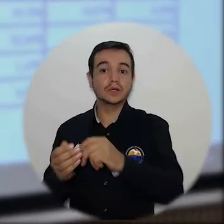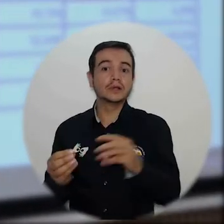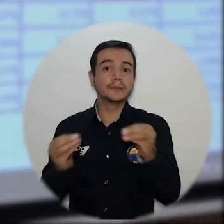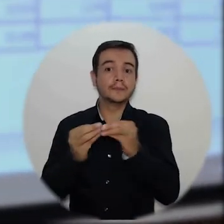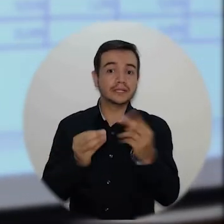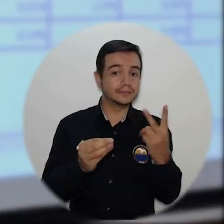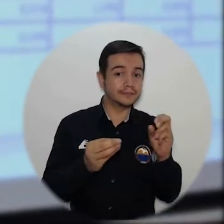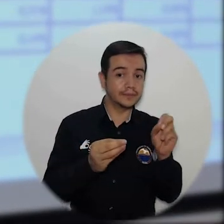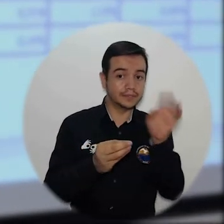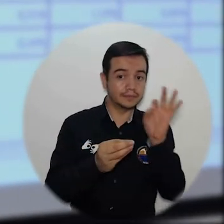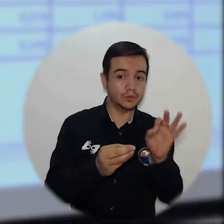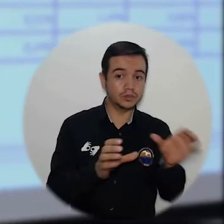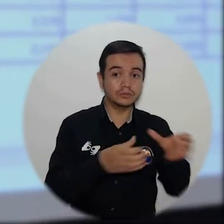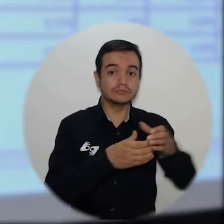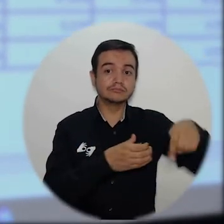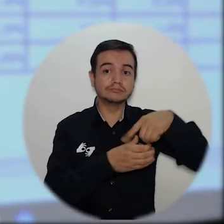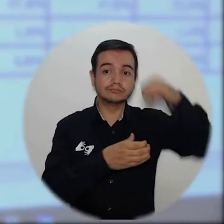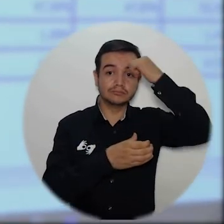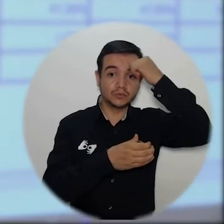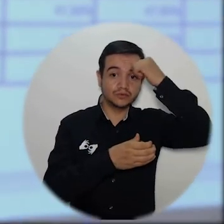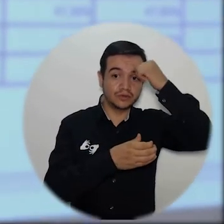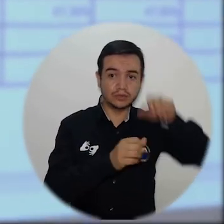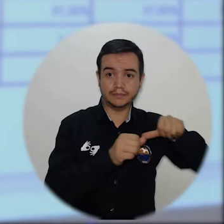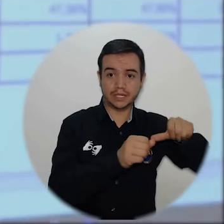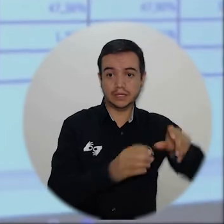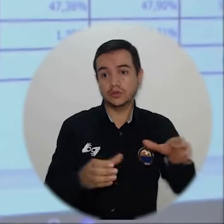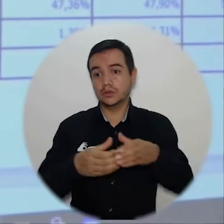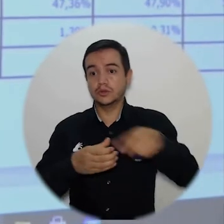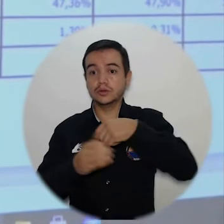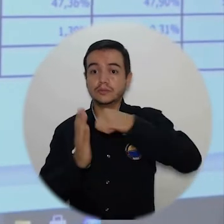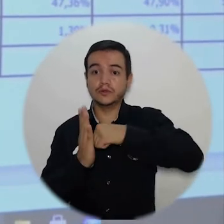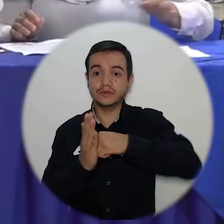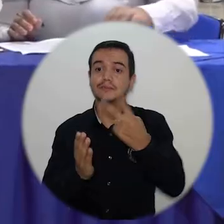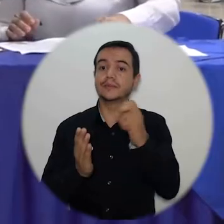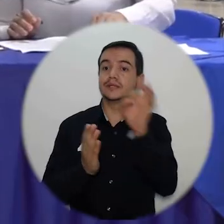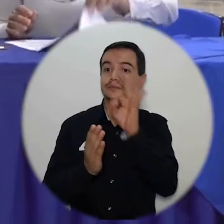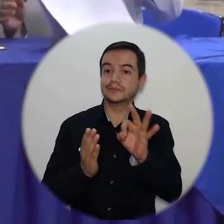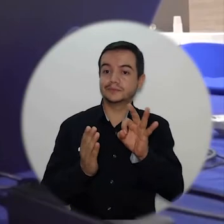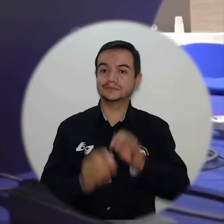Asimismo, 20% para docentes de planta y ocasionales y 20% para docentes de cátedra.